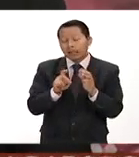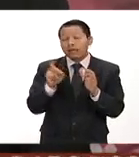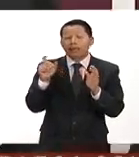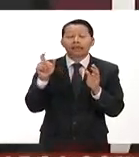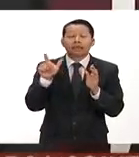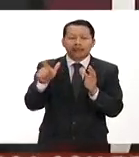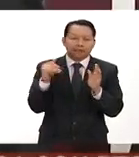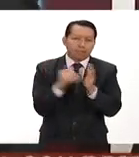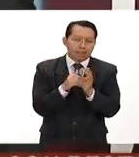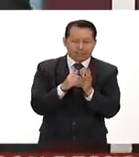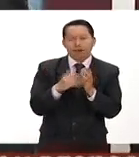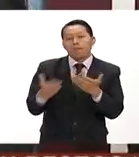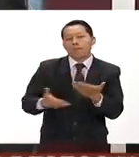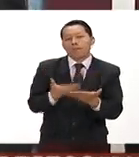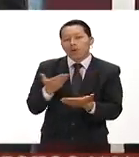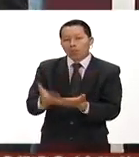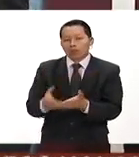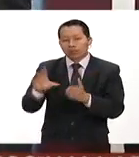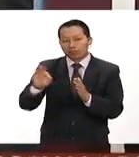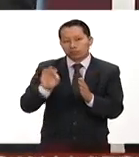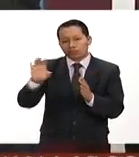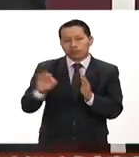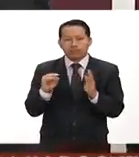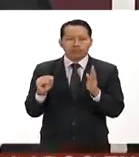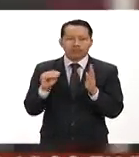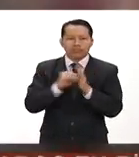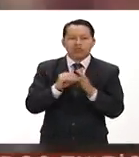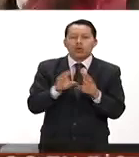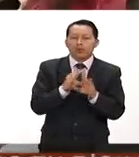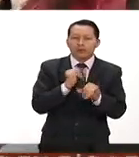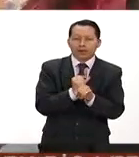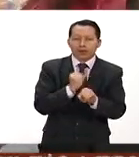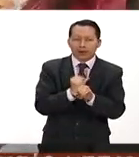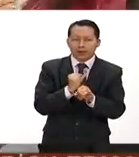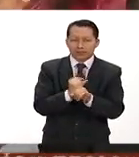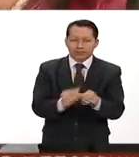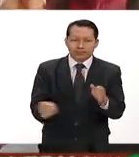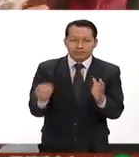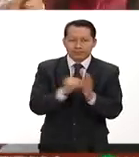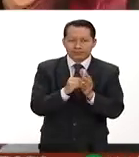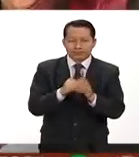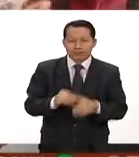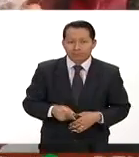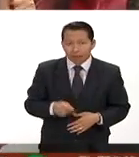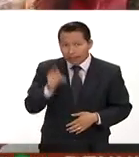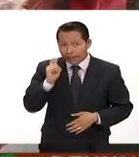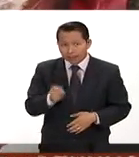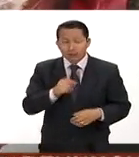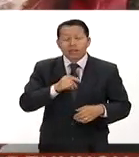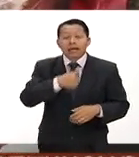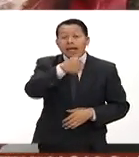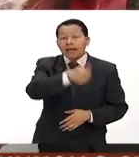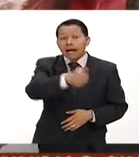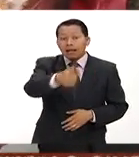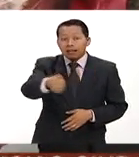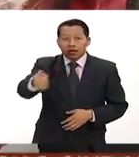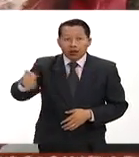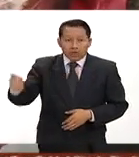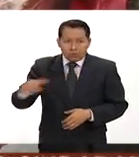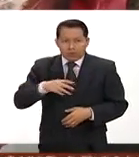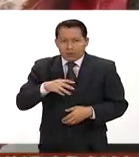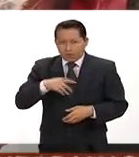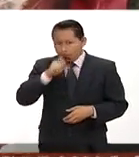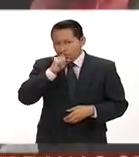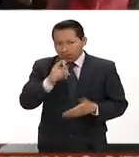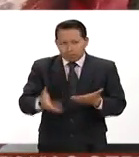mil propuestas que se realizaron a través de la página de internet Asegurarnos que las contribuciones que cada uno de ustedes tenga se